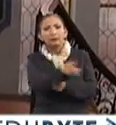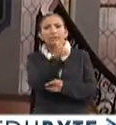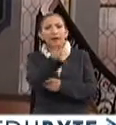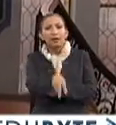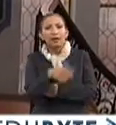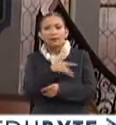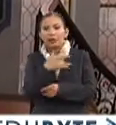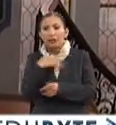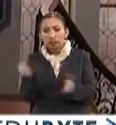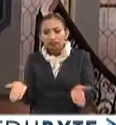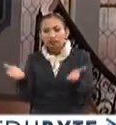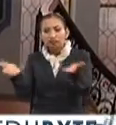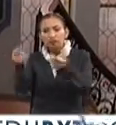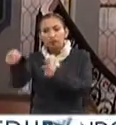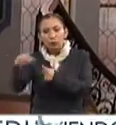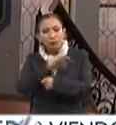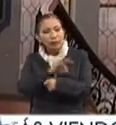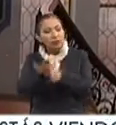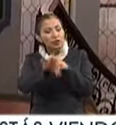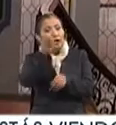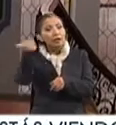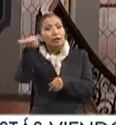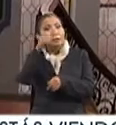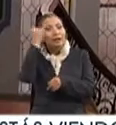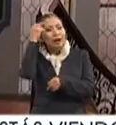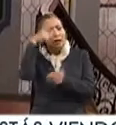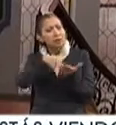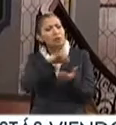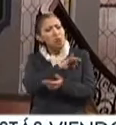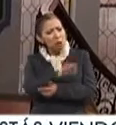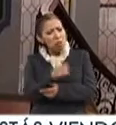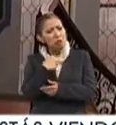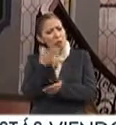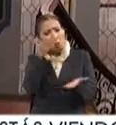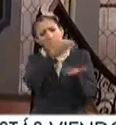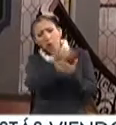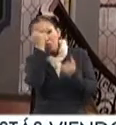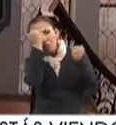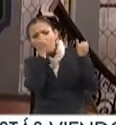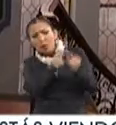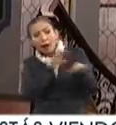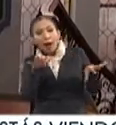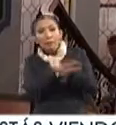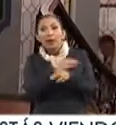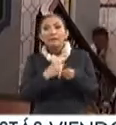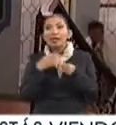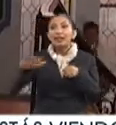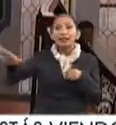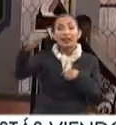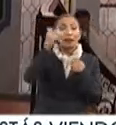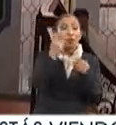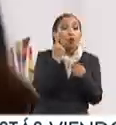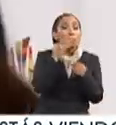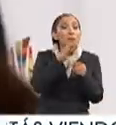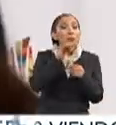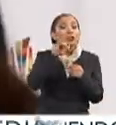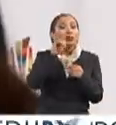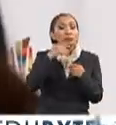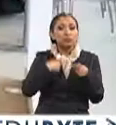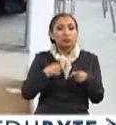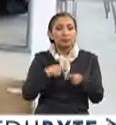realmente se sientan empoderados, donde ellos puedan creer que si ellos hacen innovaciones, pueden cambiar la vida de un billón de personas.